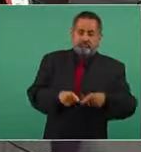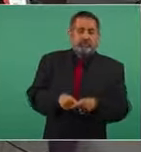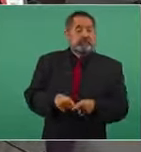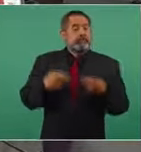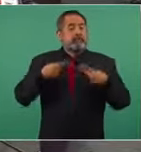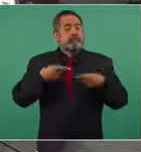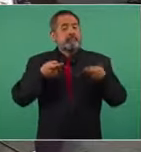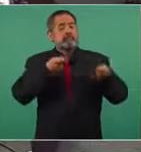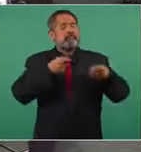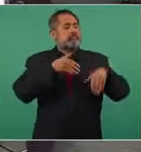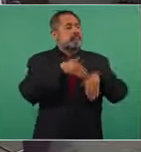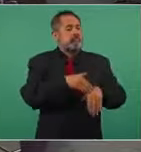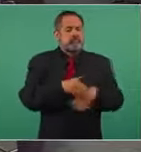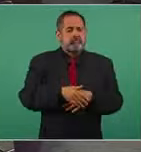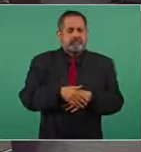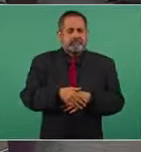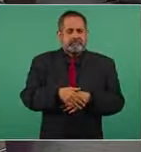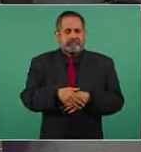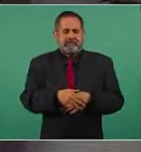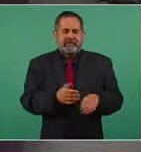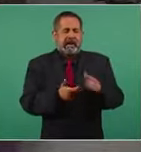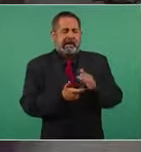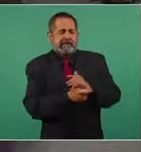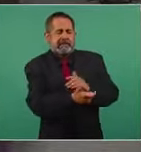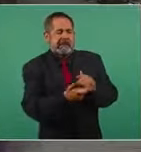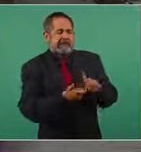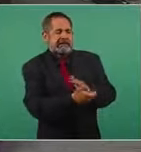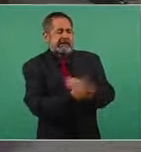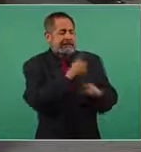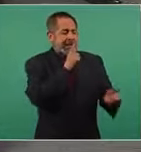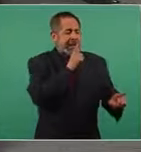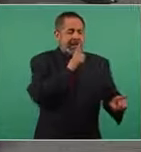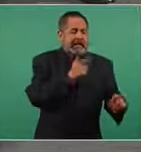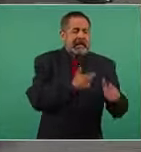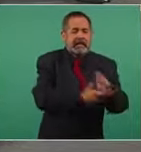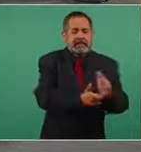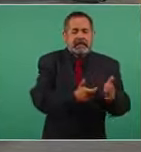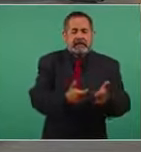bien maiceados todos